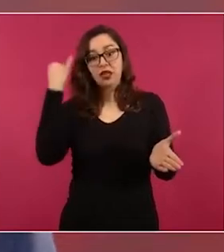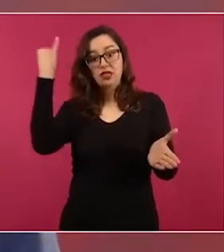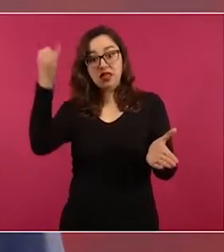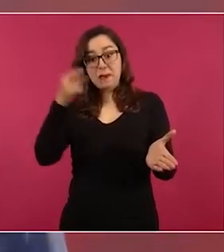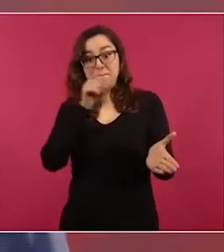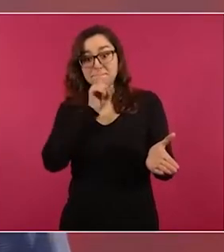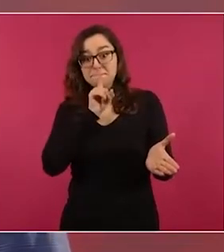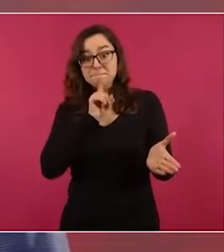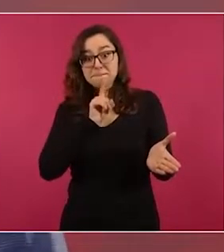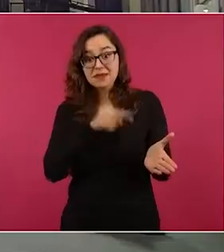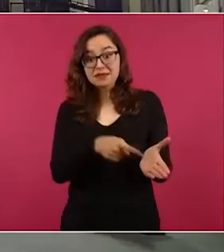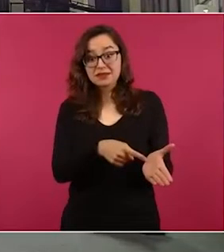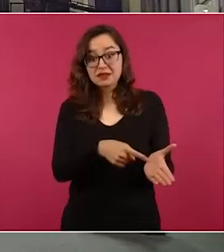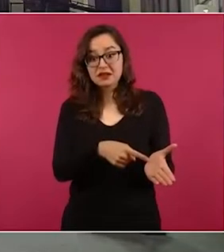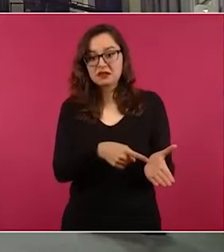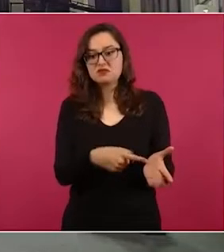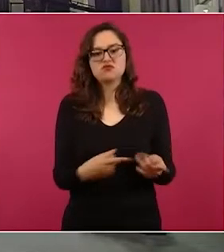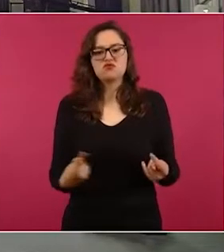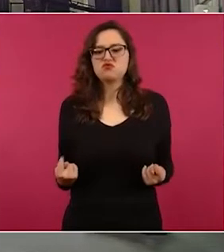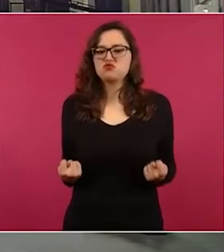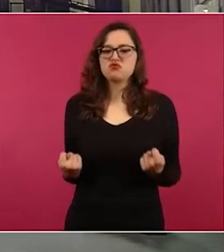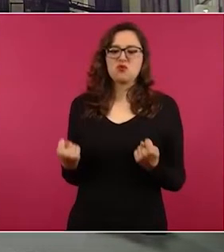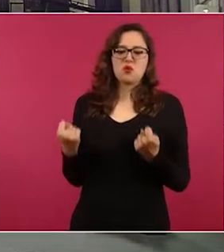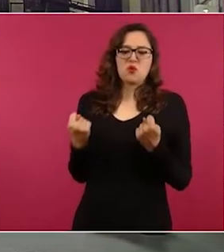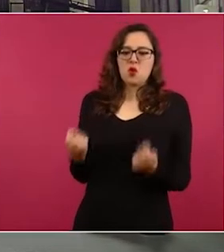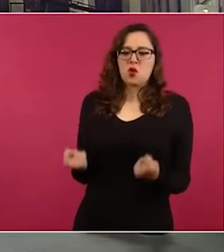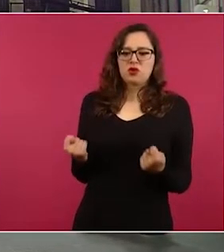Mintieron, mintieron por la prepotencia.